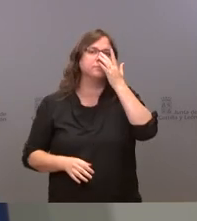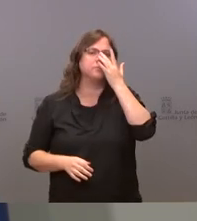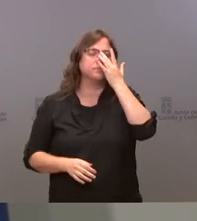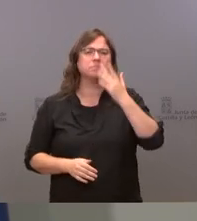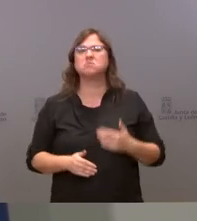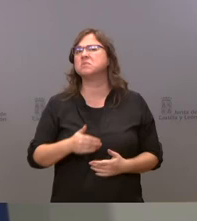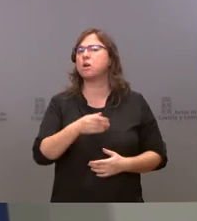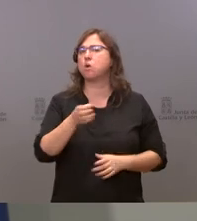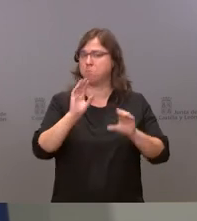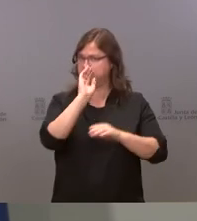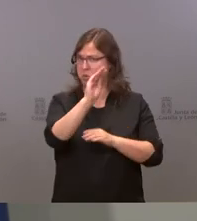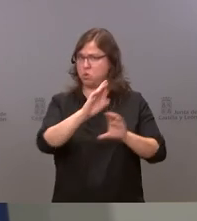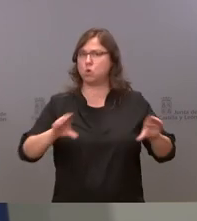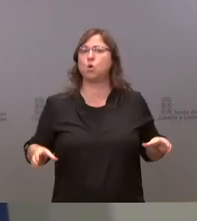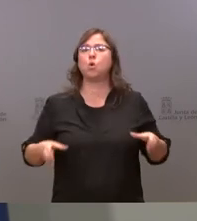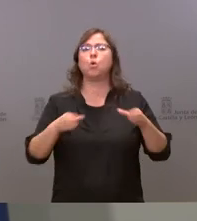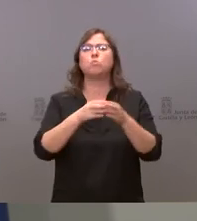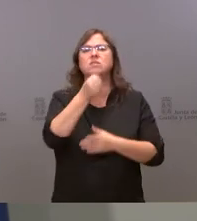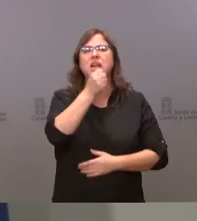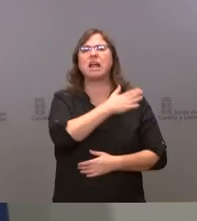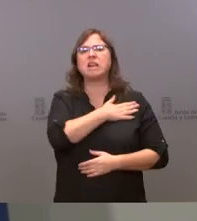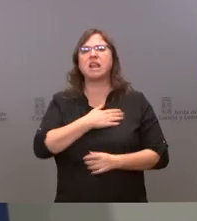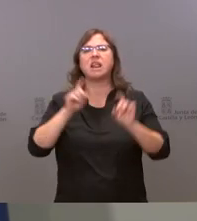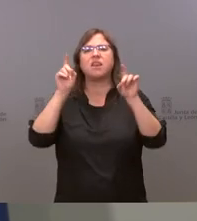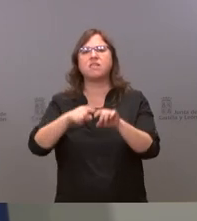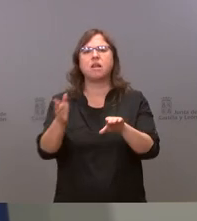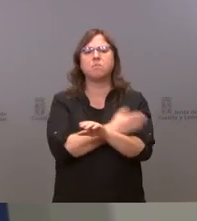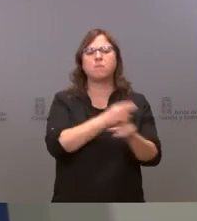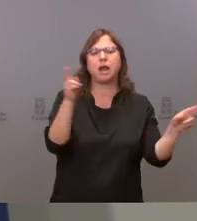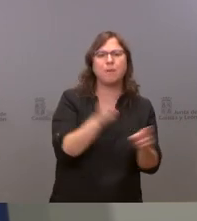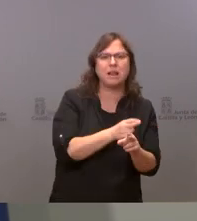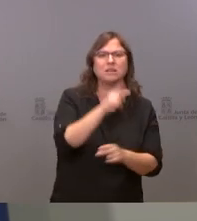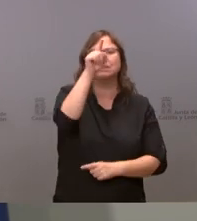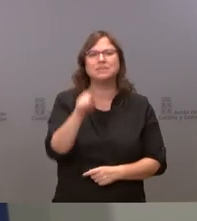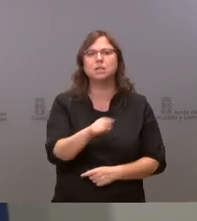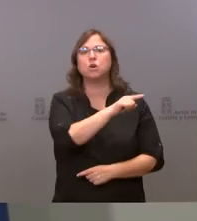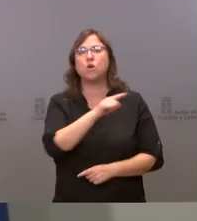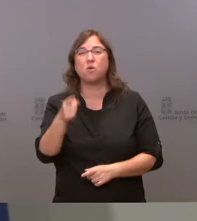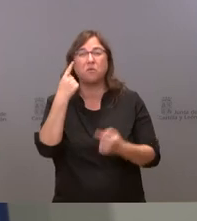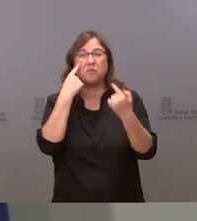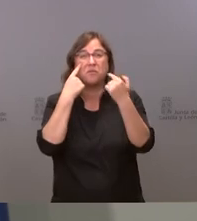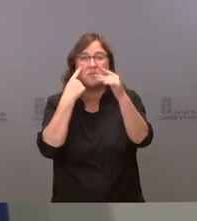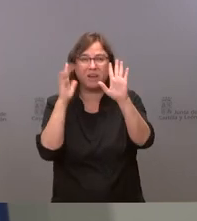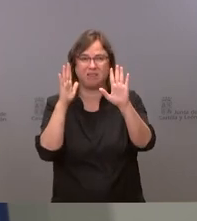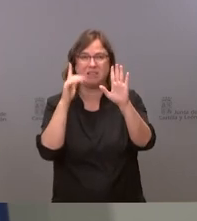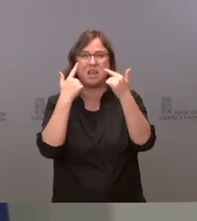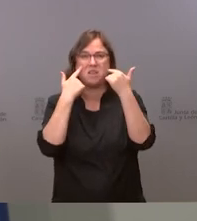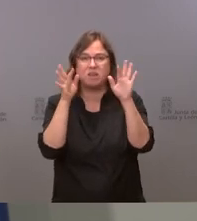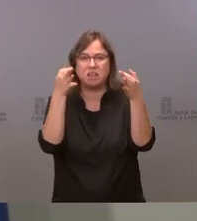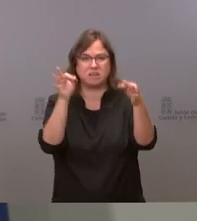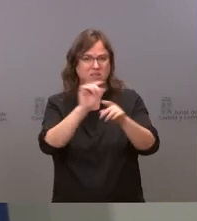¿quiere el Partido Socialista eliminar la cita previa? ¿sí o no? fíjese fíjese qué pregunta tan sencilla